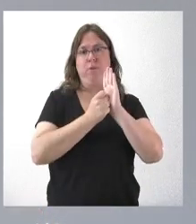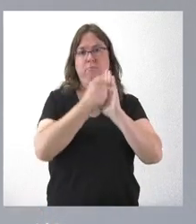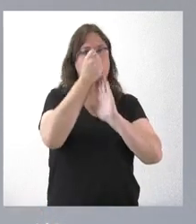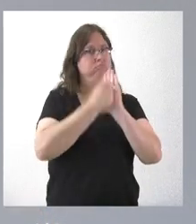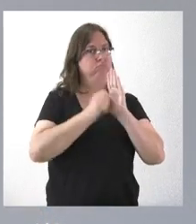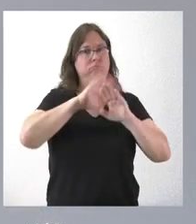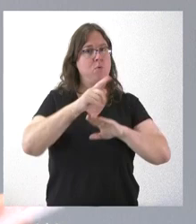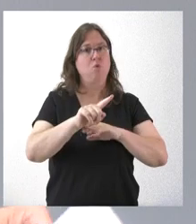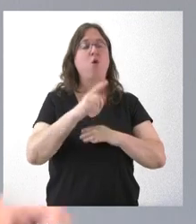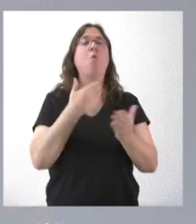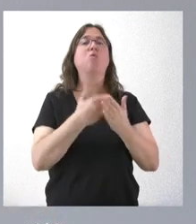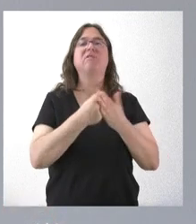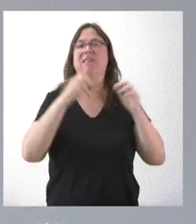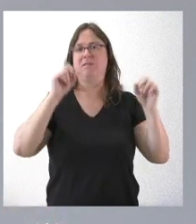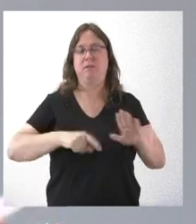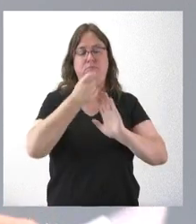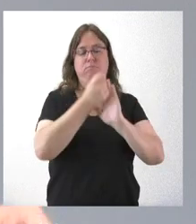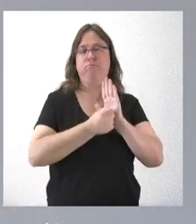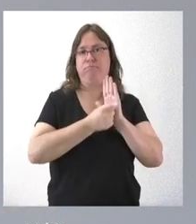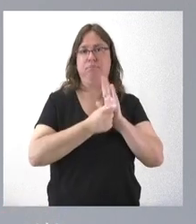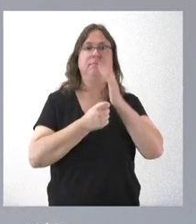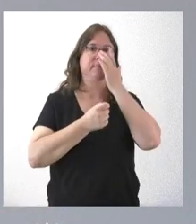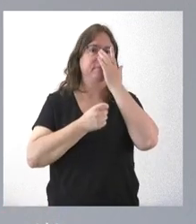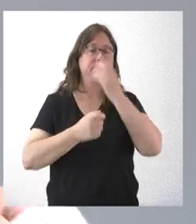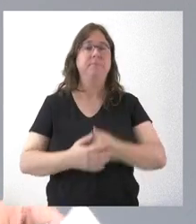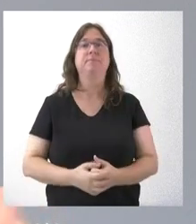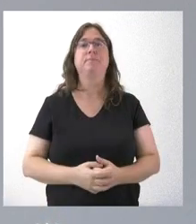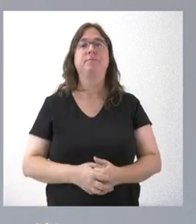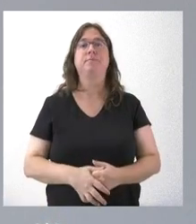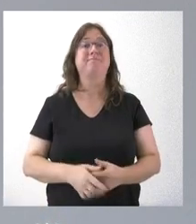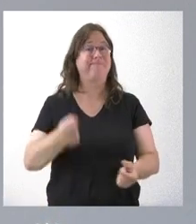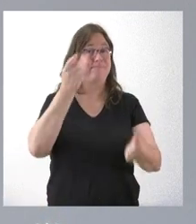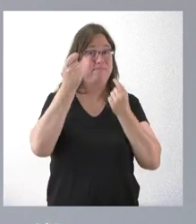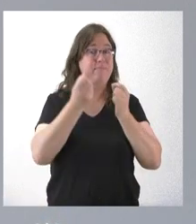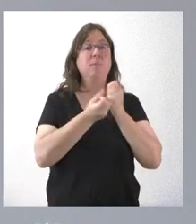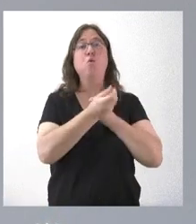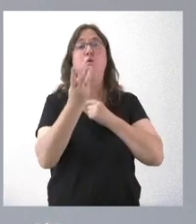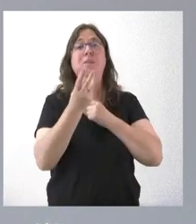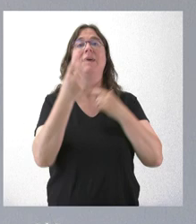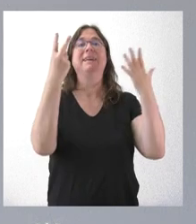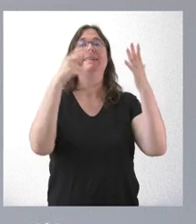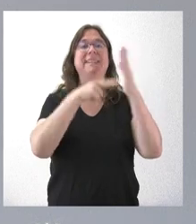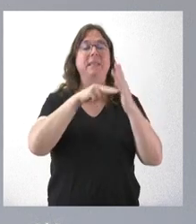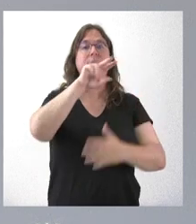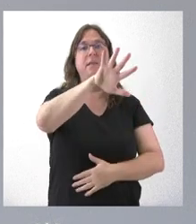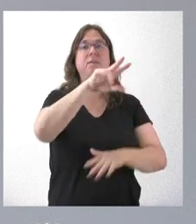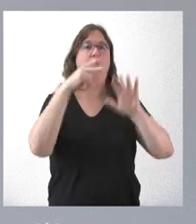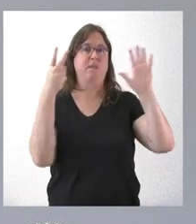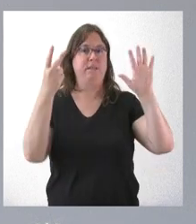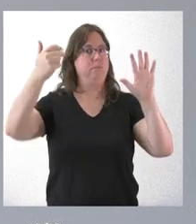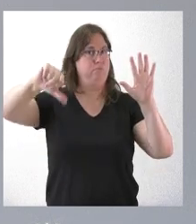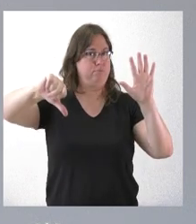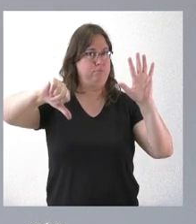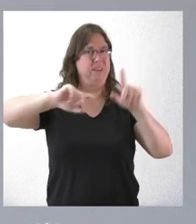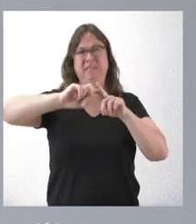convocatoria o los que no han justificado el cumplimiento de esos requisitos. En concreto, en número son 7.057 solicitudes que hay de